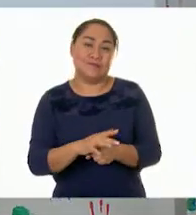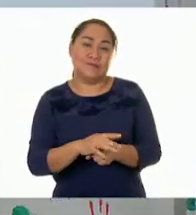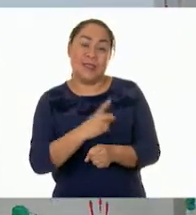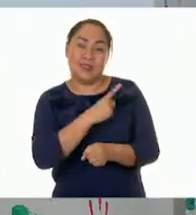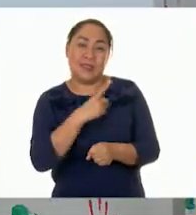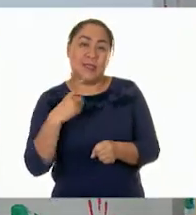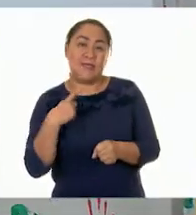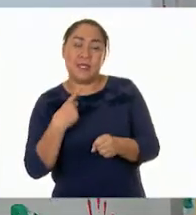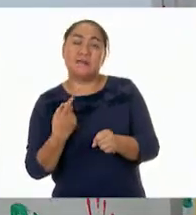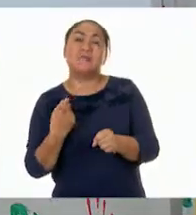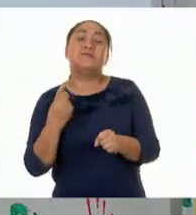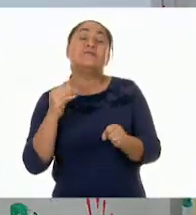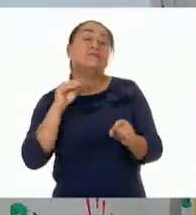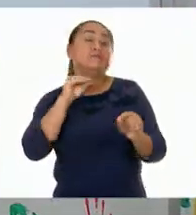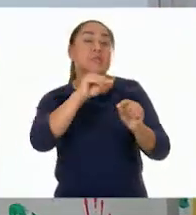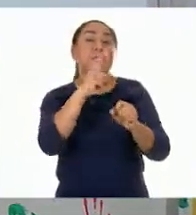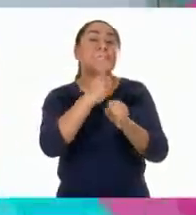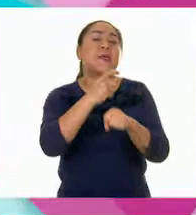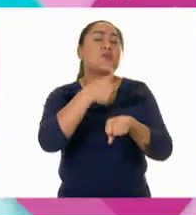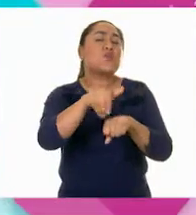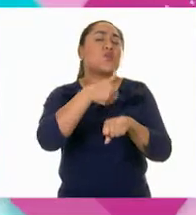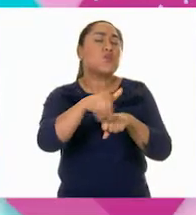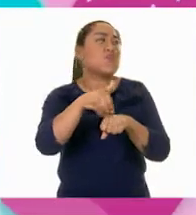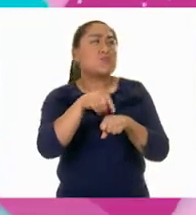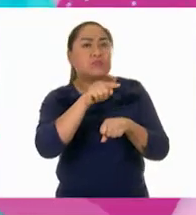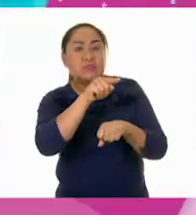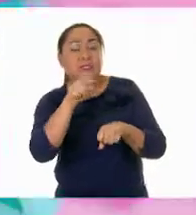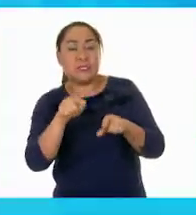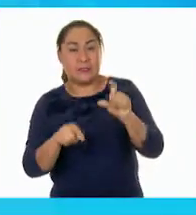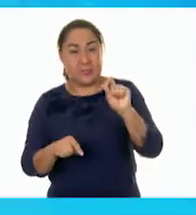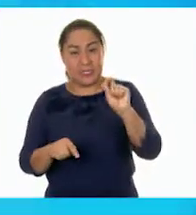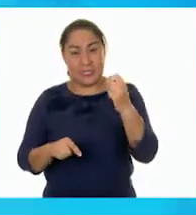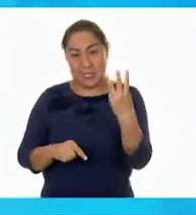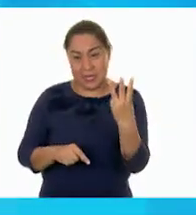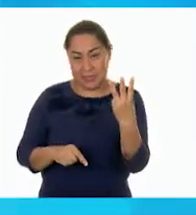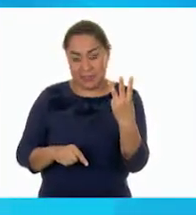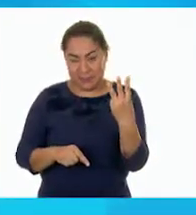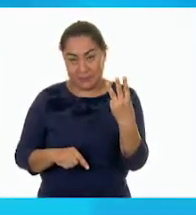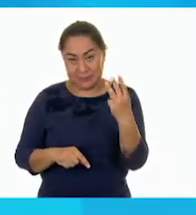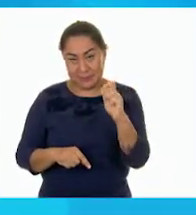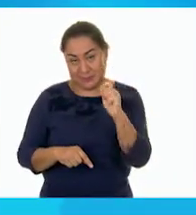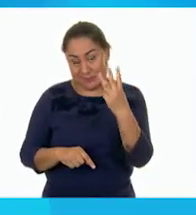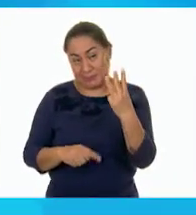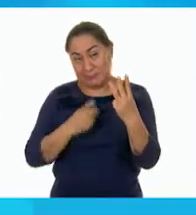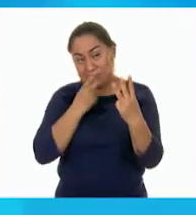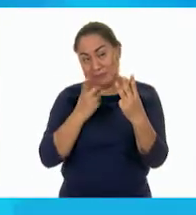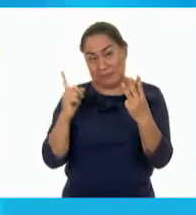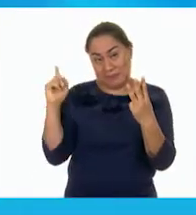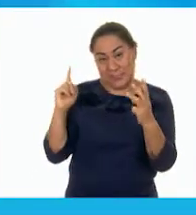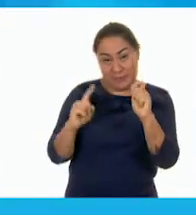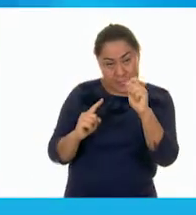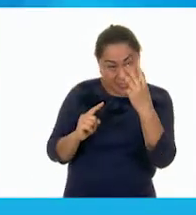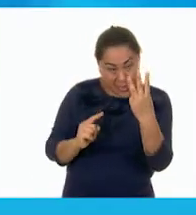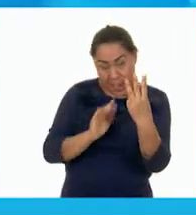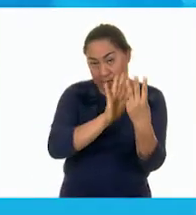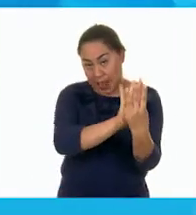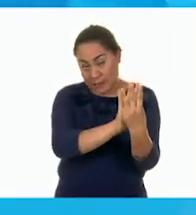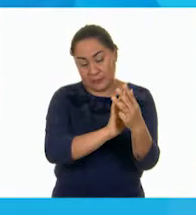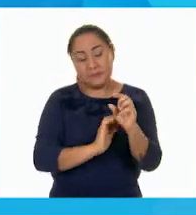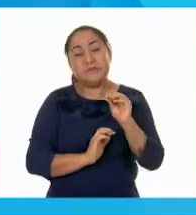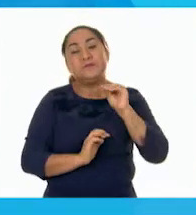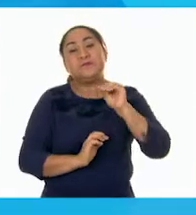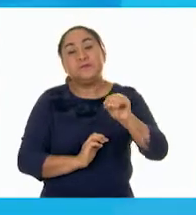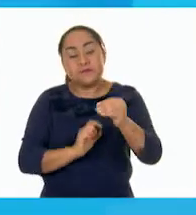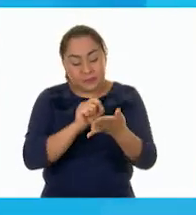con el que vamos a iniciar. El primer número que vamos a iniciar es el veintitrés, que es el que nos propone nuestro reto. Entonces, vamos a